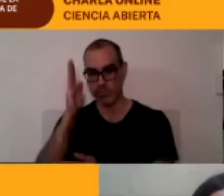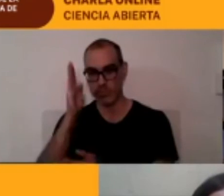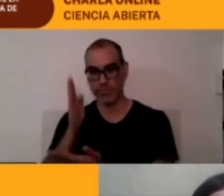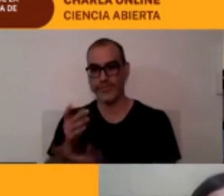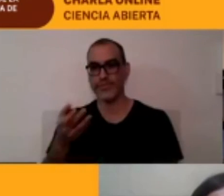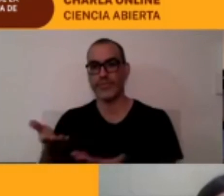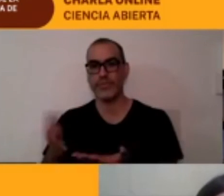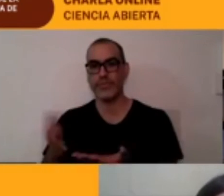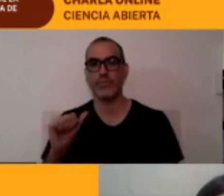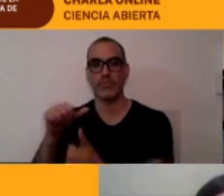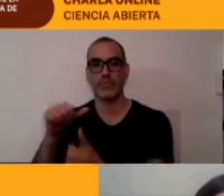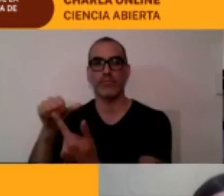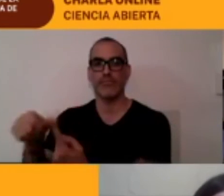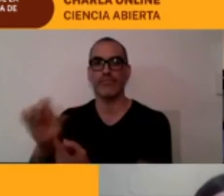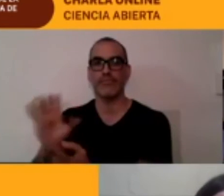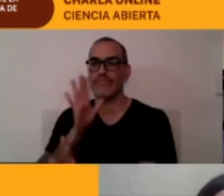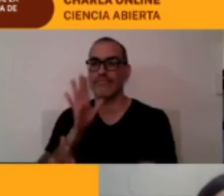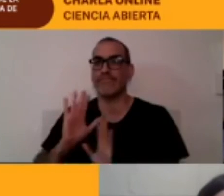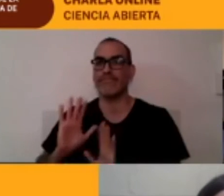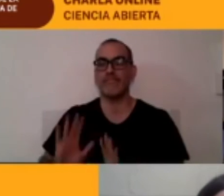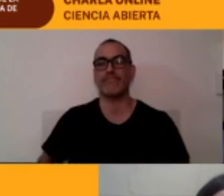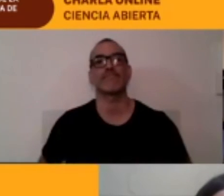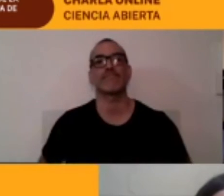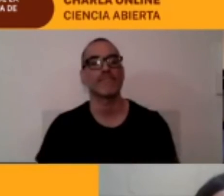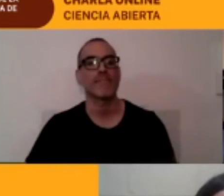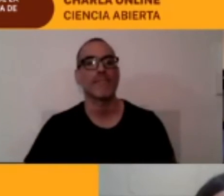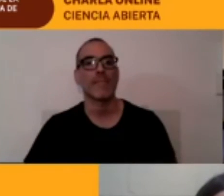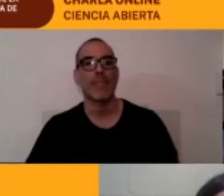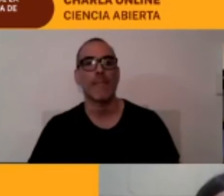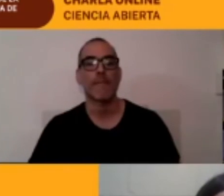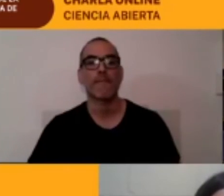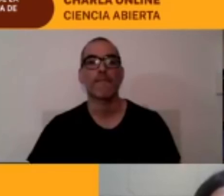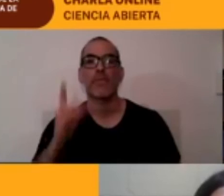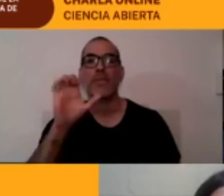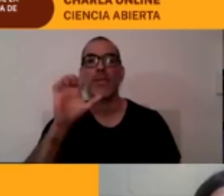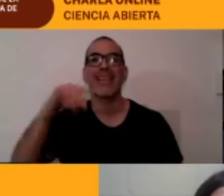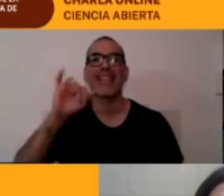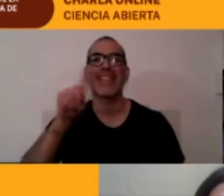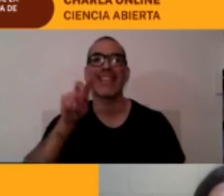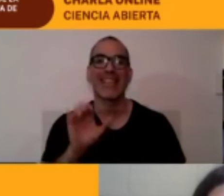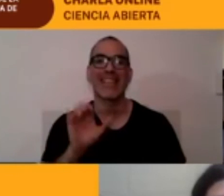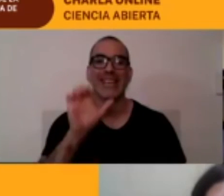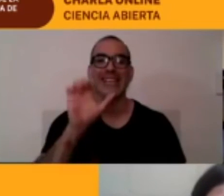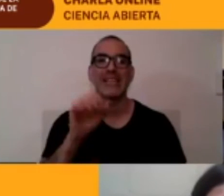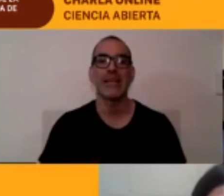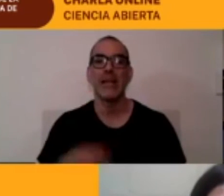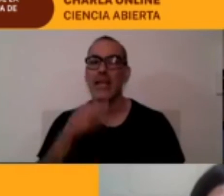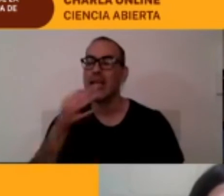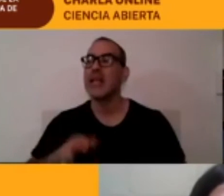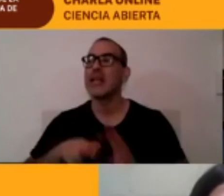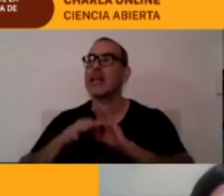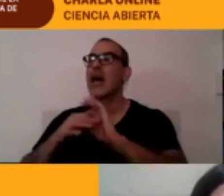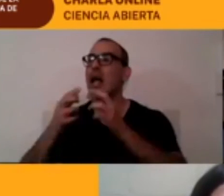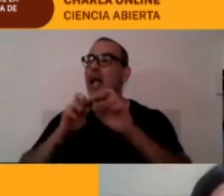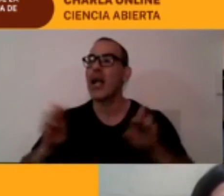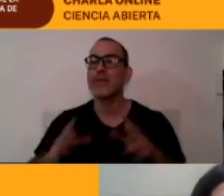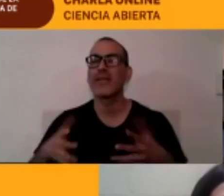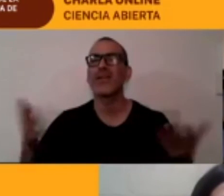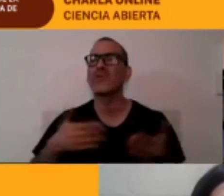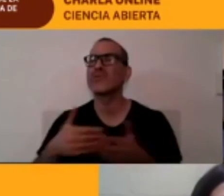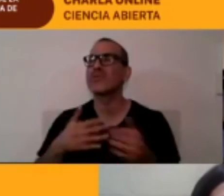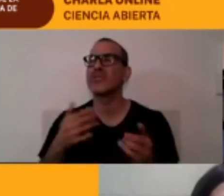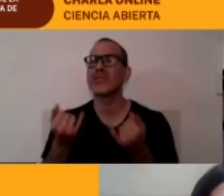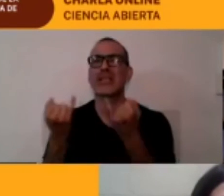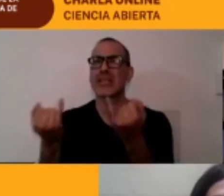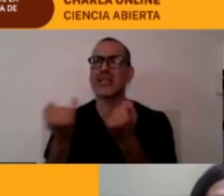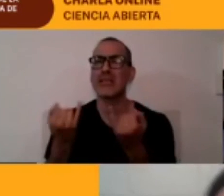perfecto muchas gracias Denise Gavilán dice hola muchas gracias por la oportunidad ¿dónde puedo encontrar información sobre los ritos ceremoniales?